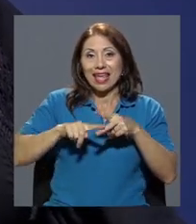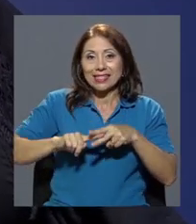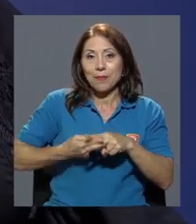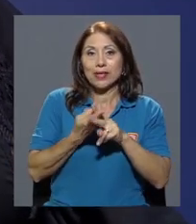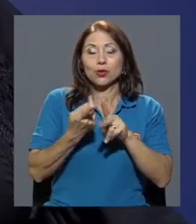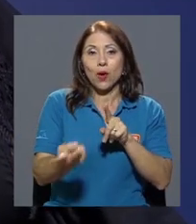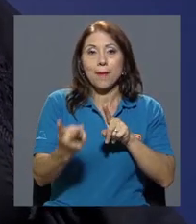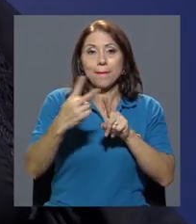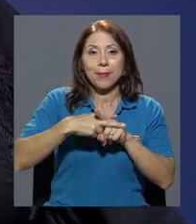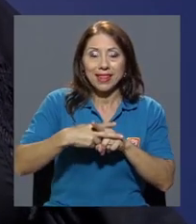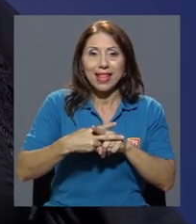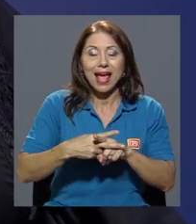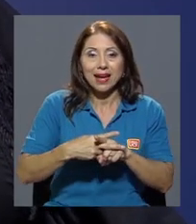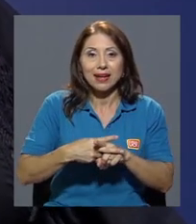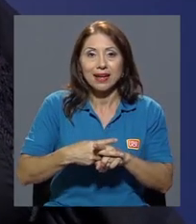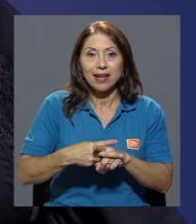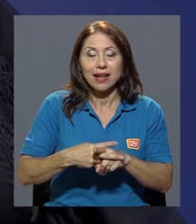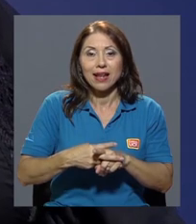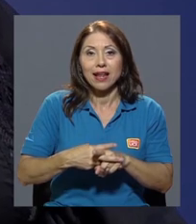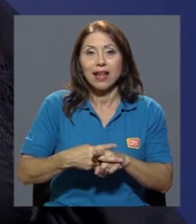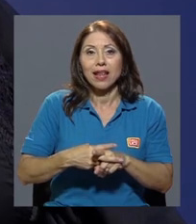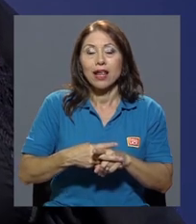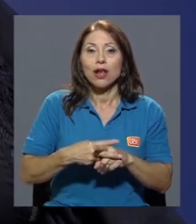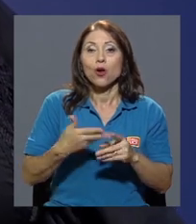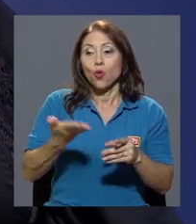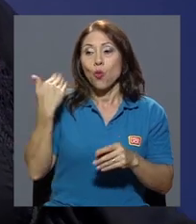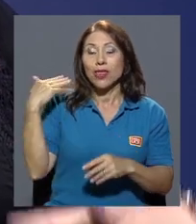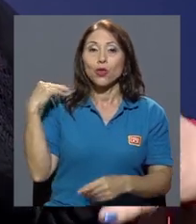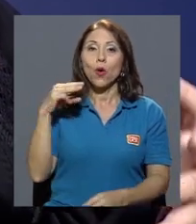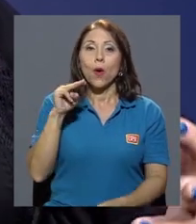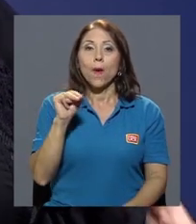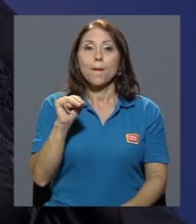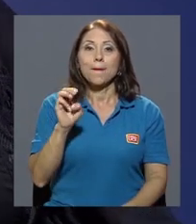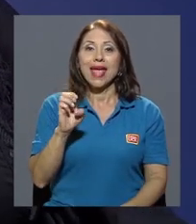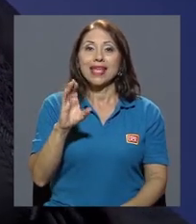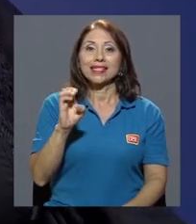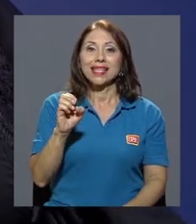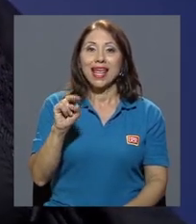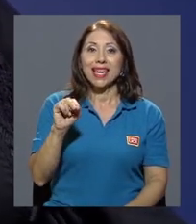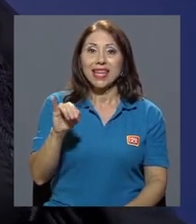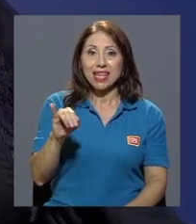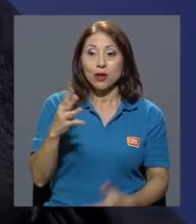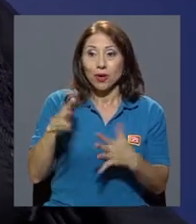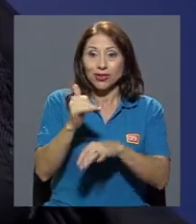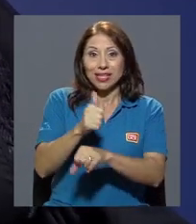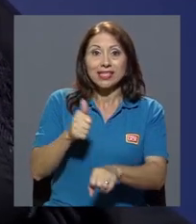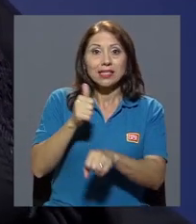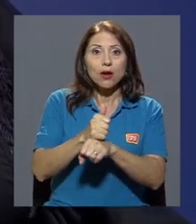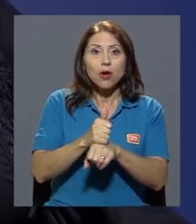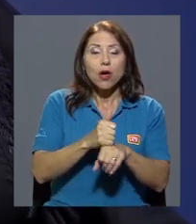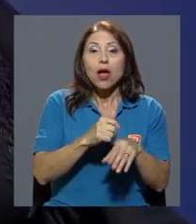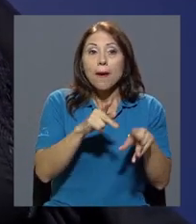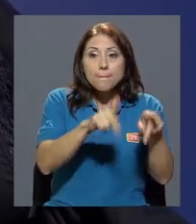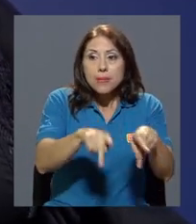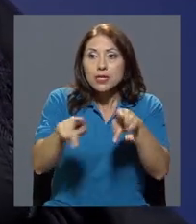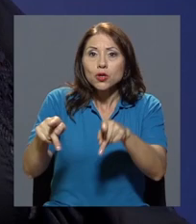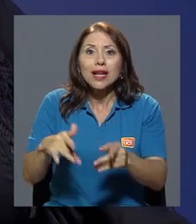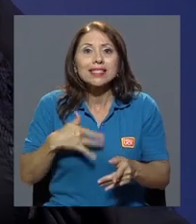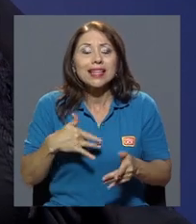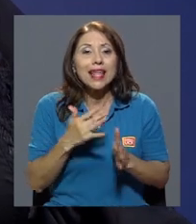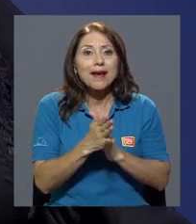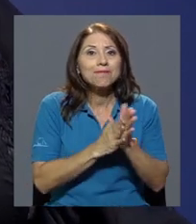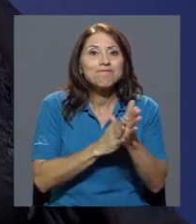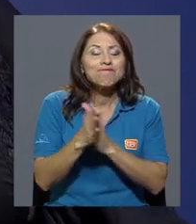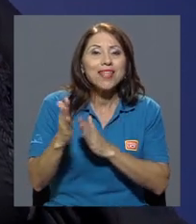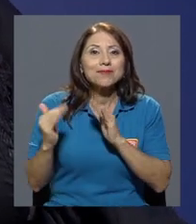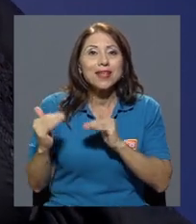implementar, digamos cuando se implementó la mecénica se instauró, había mucha esperanza, mucha expectativa del pueblo.